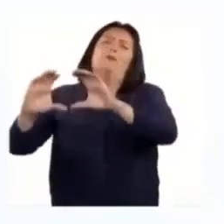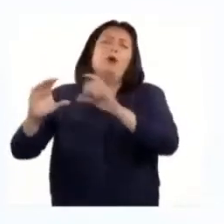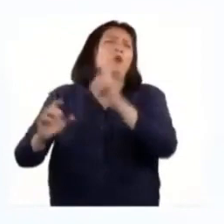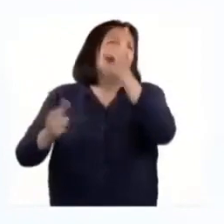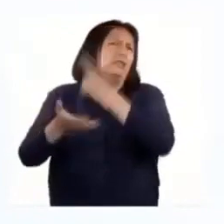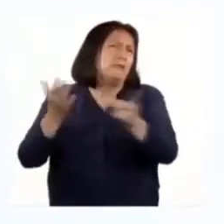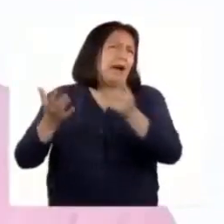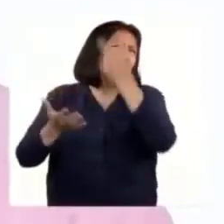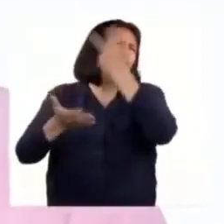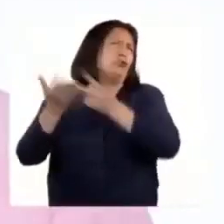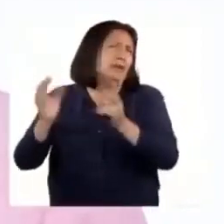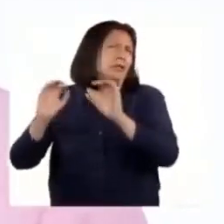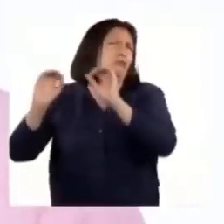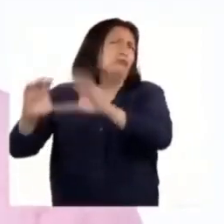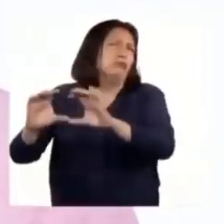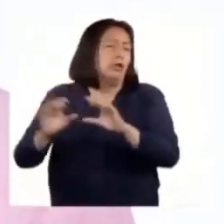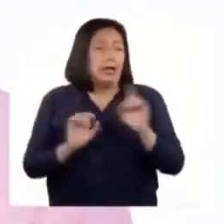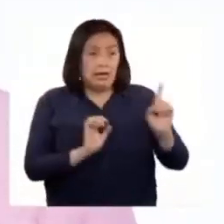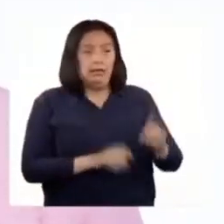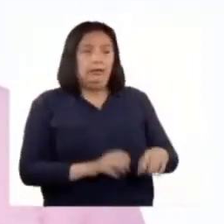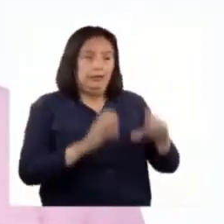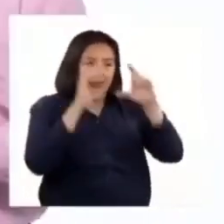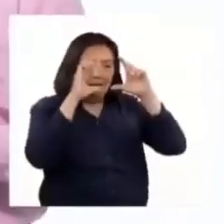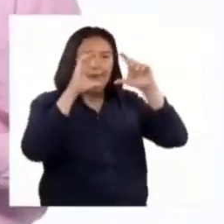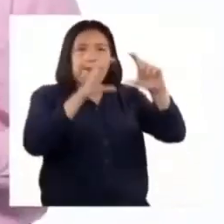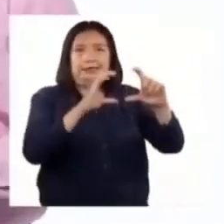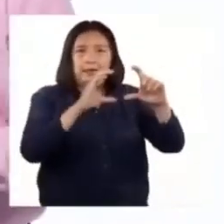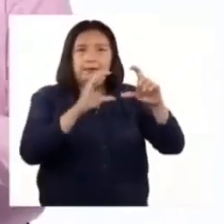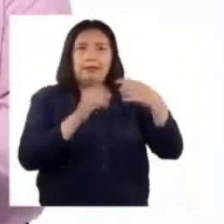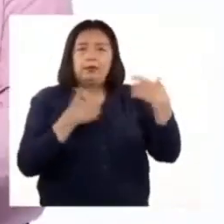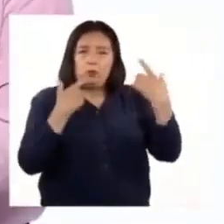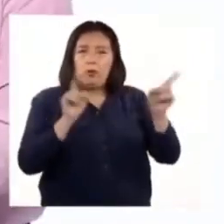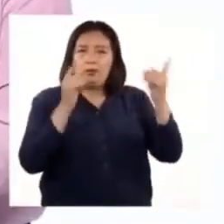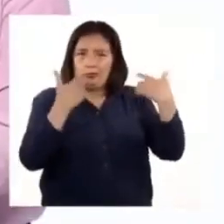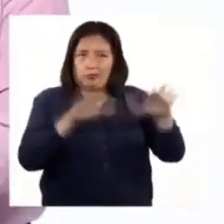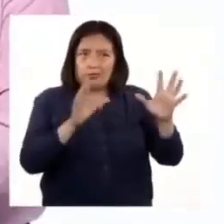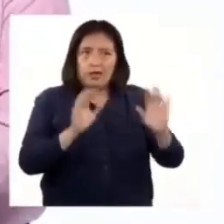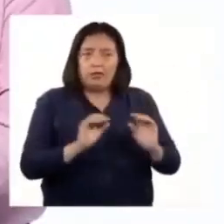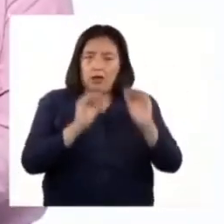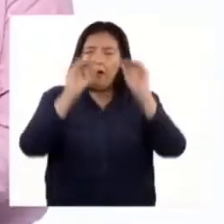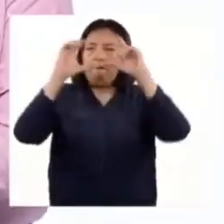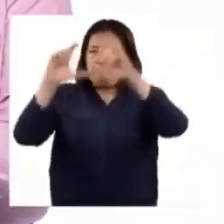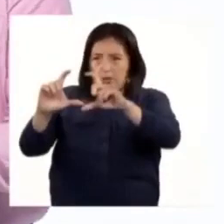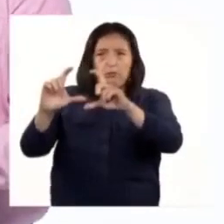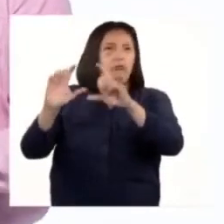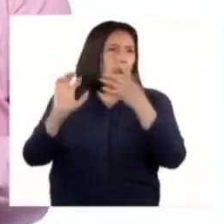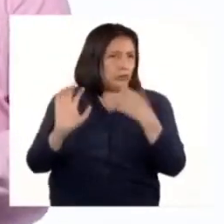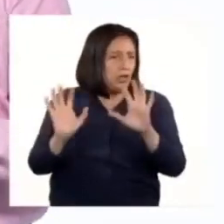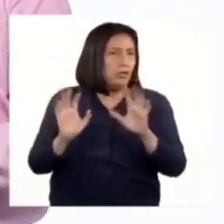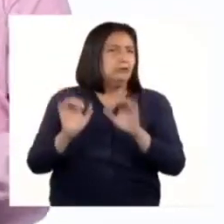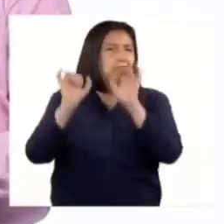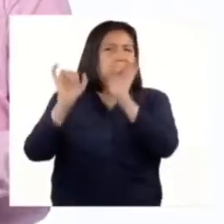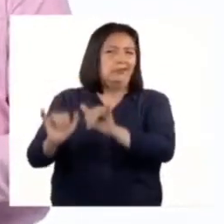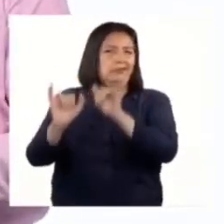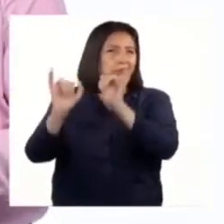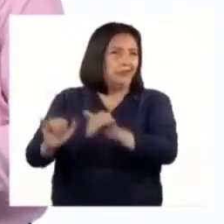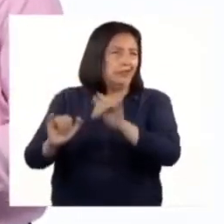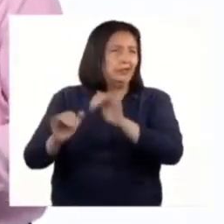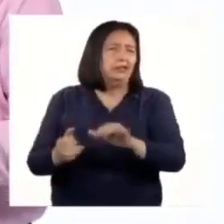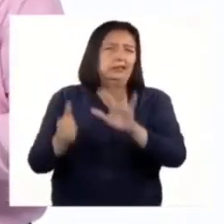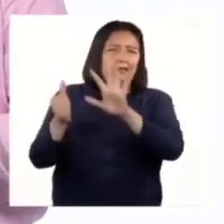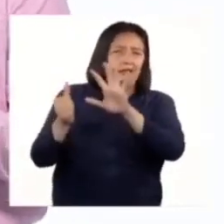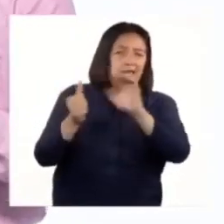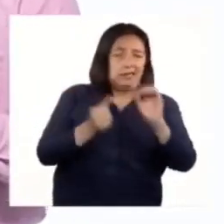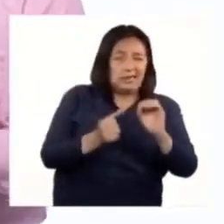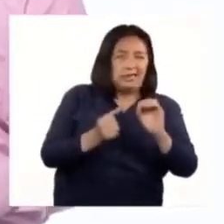semana? ¿Dos? B. Las cámaras trampa, una vez instaladas en su posición, permanecen allí entre